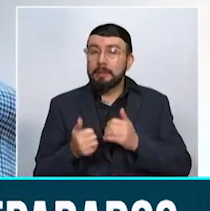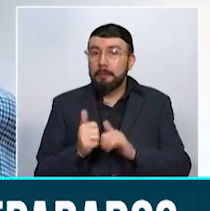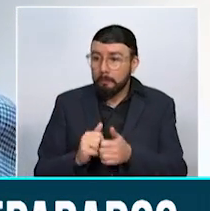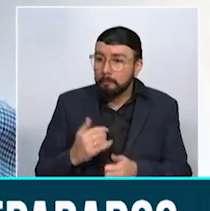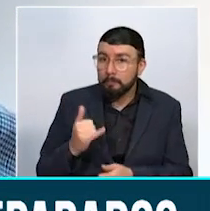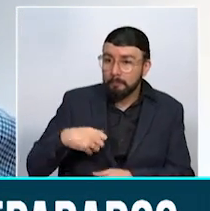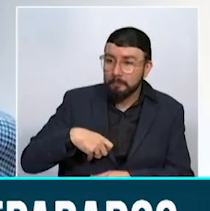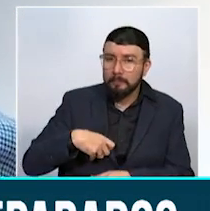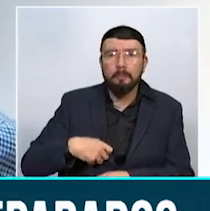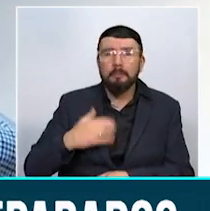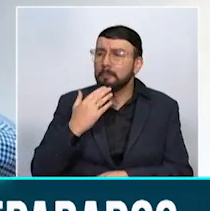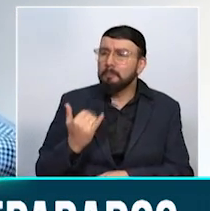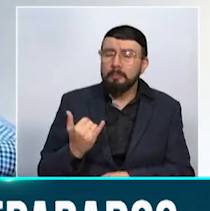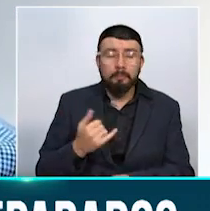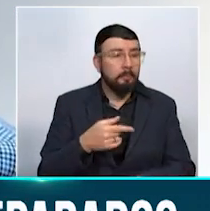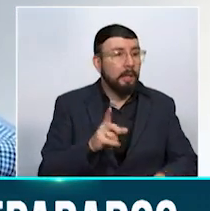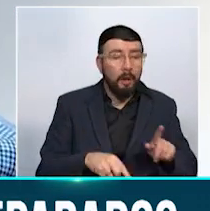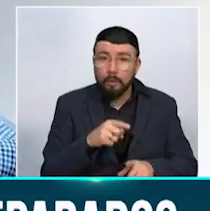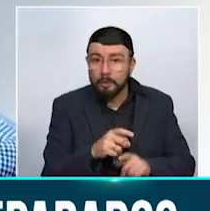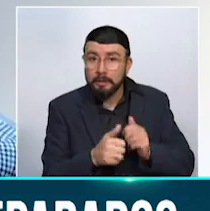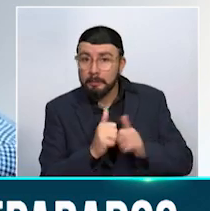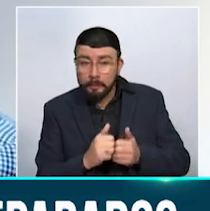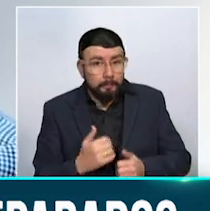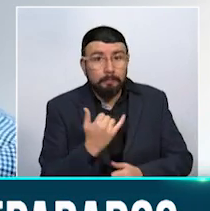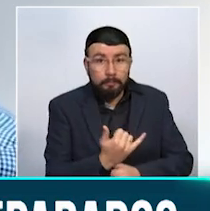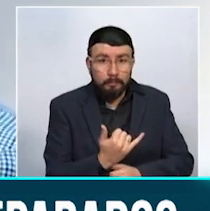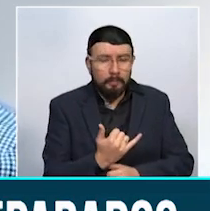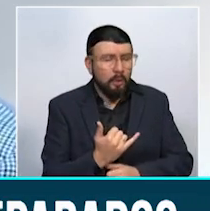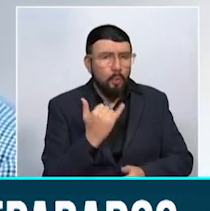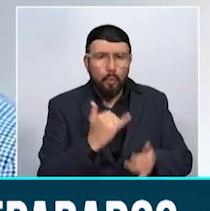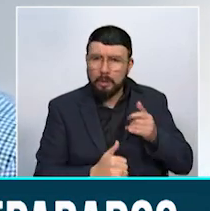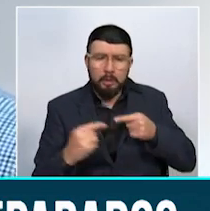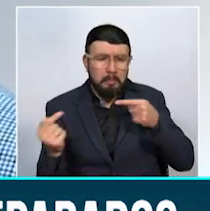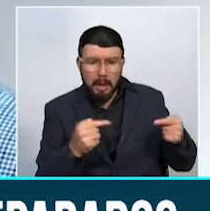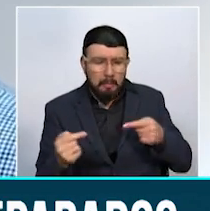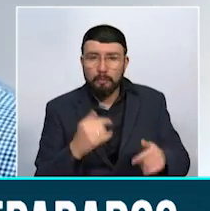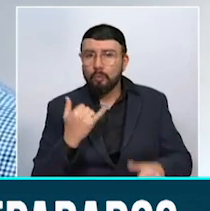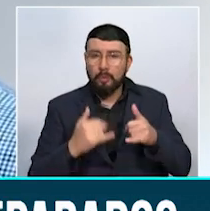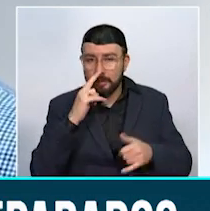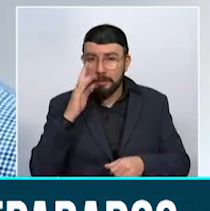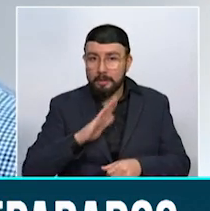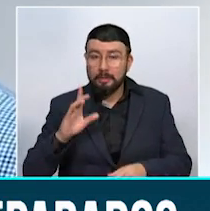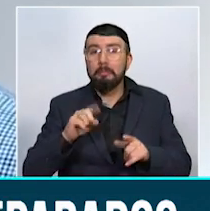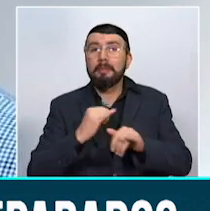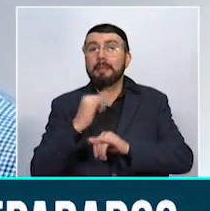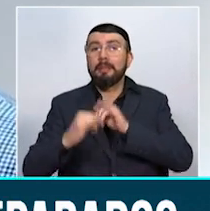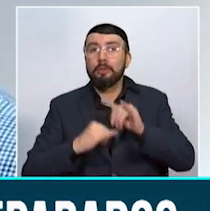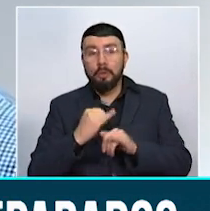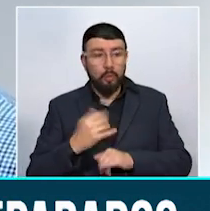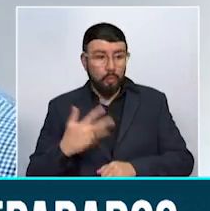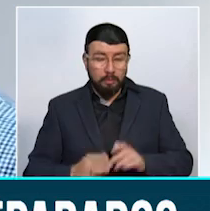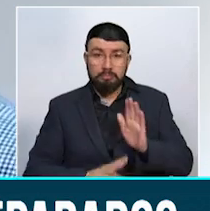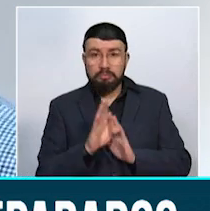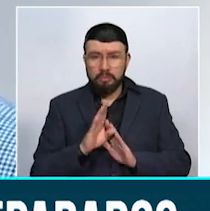Tenemos deportistas que han hecho excelentes faenas en los últimos tiempos, en los Juegos Nacionales e Internacionales, muy